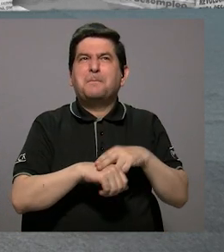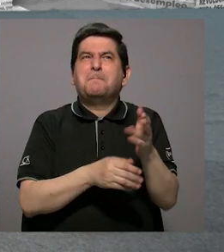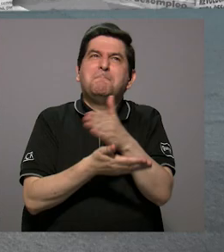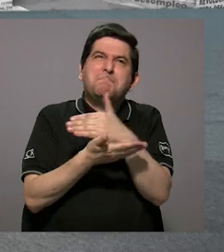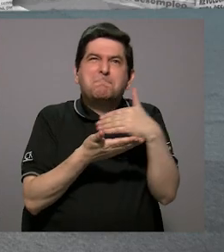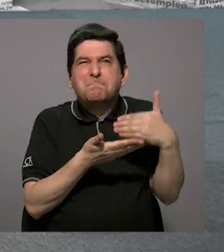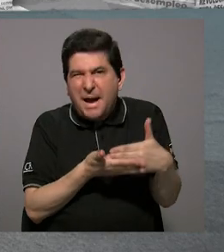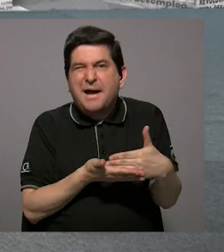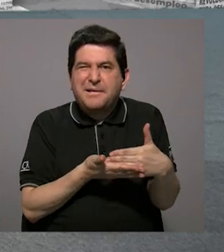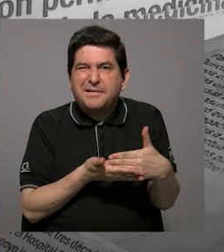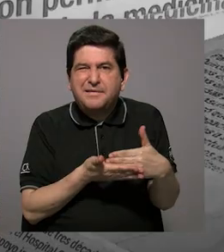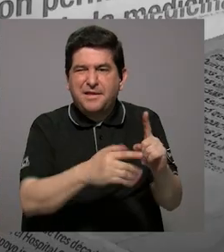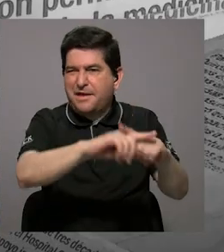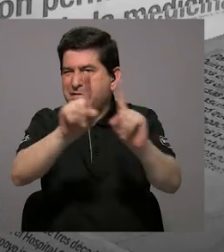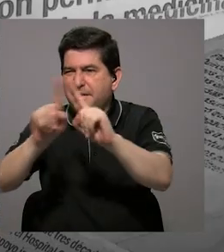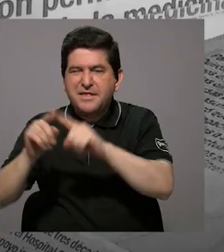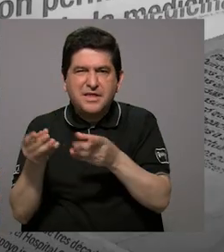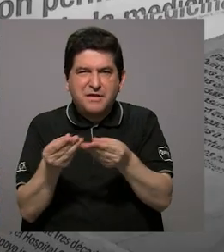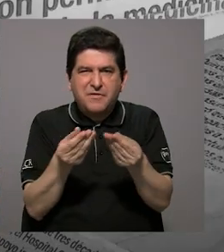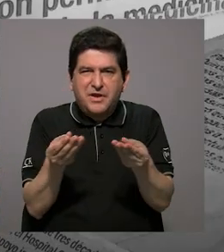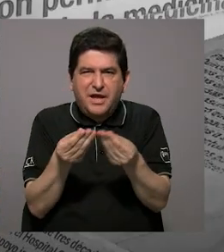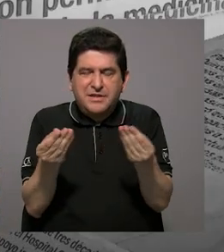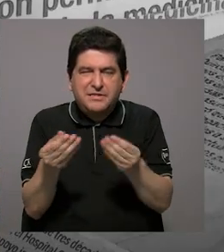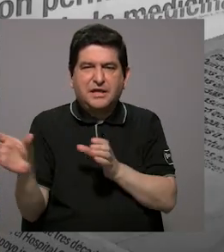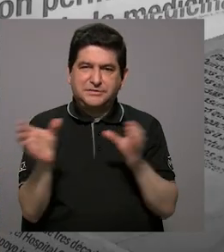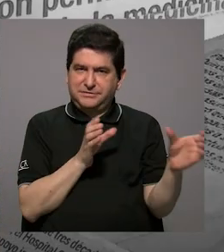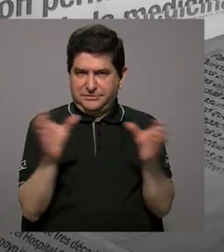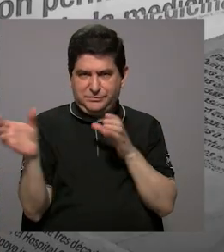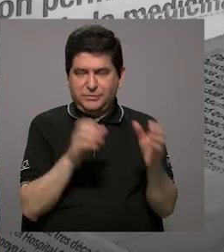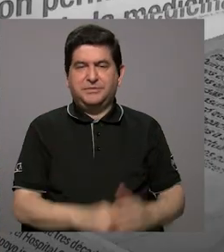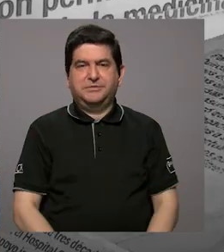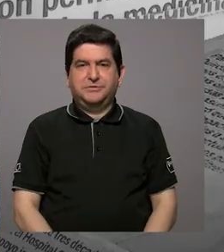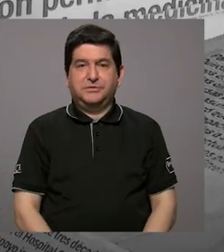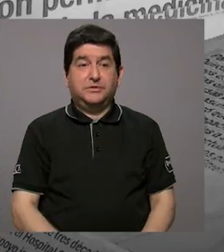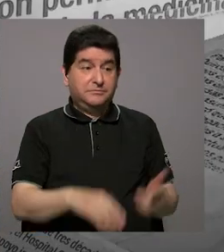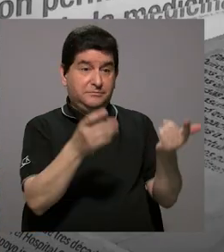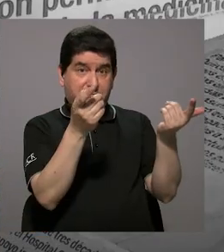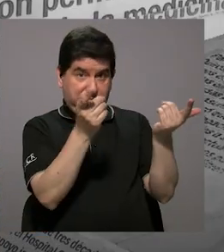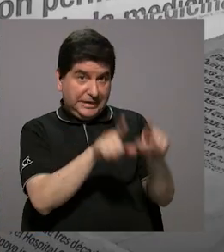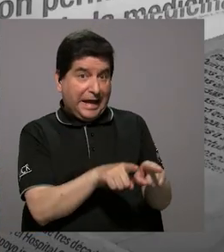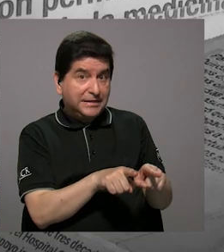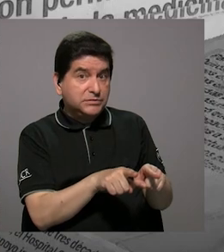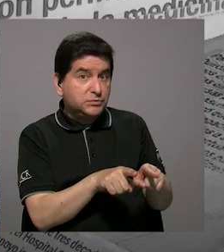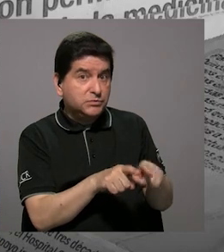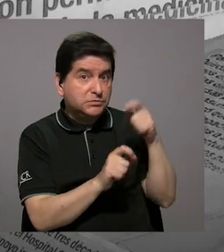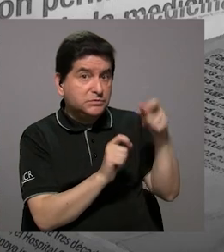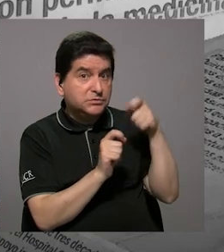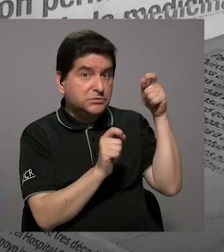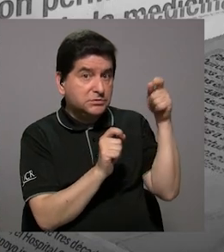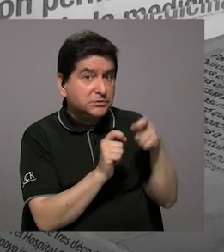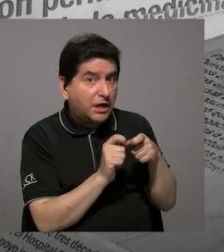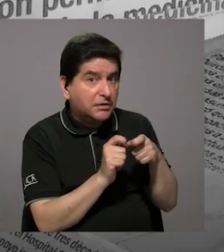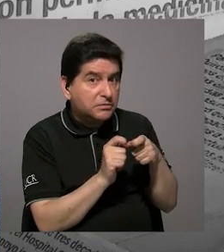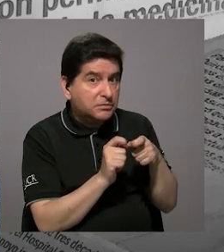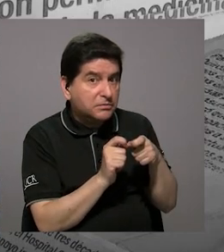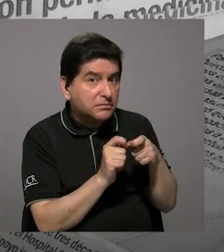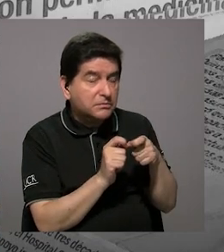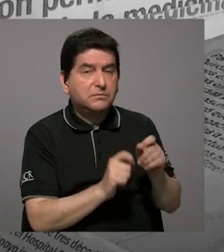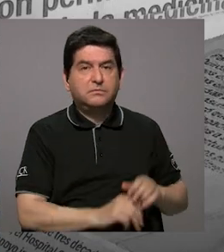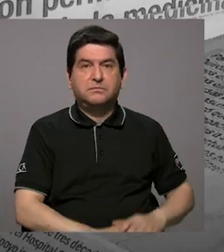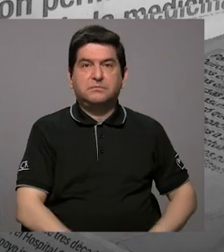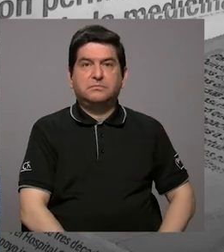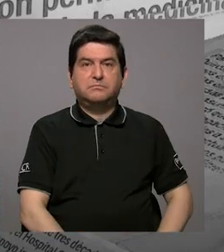parte de muchos productos comerciales. En el caso de, hay